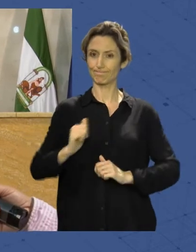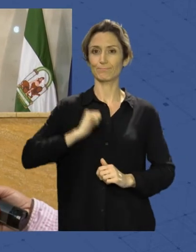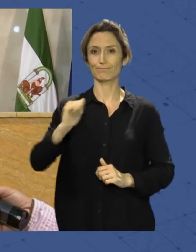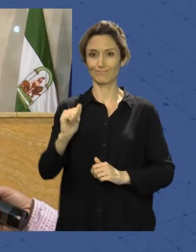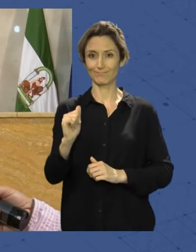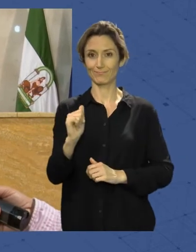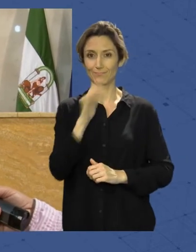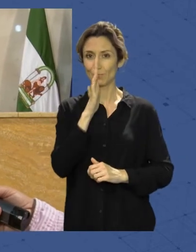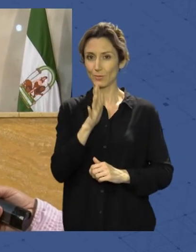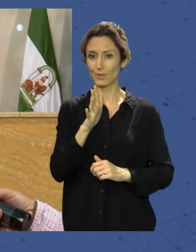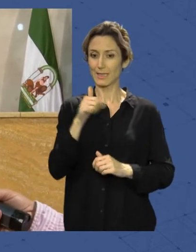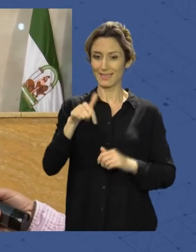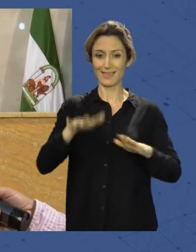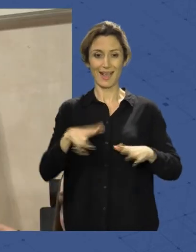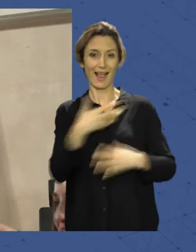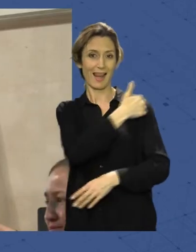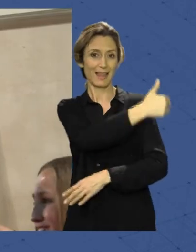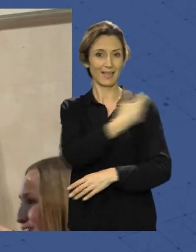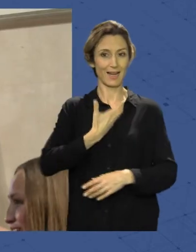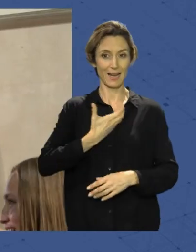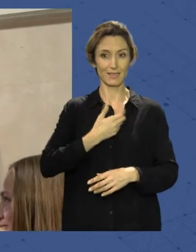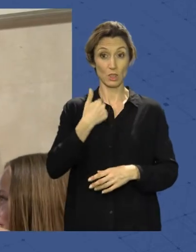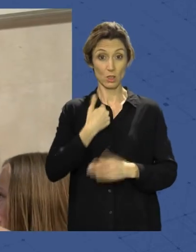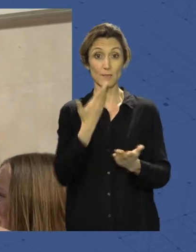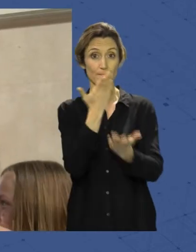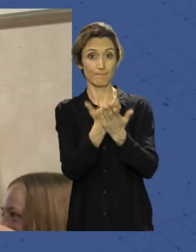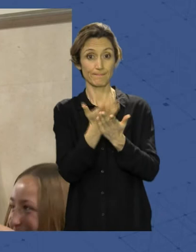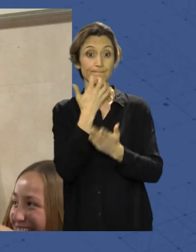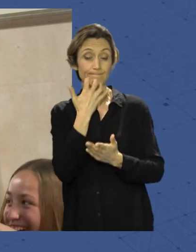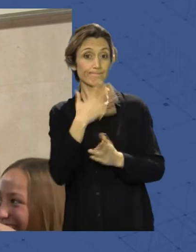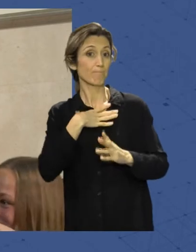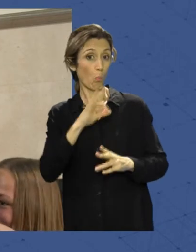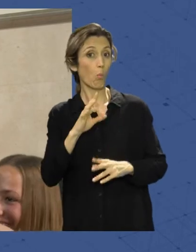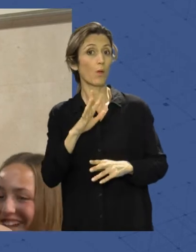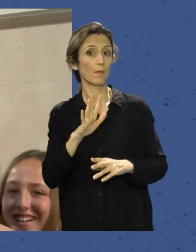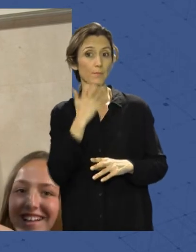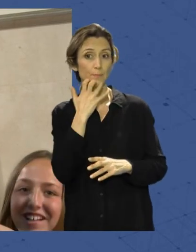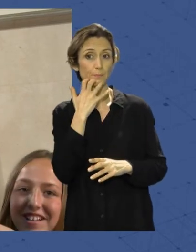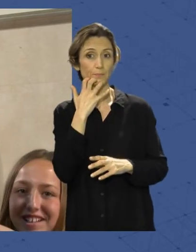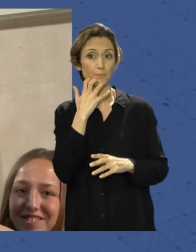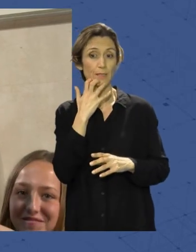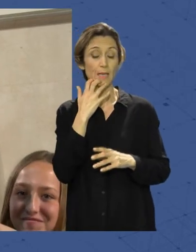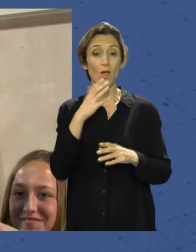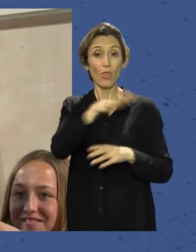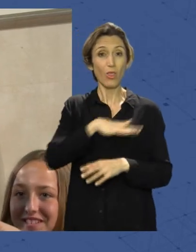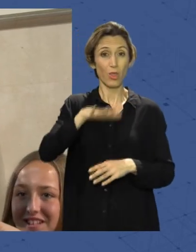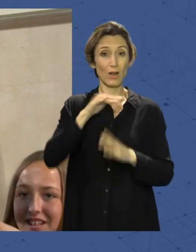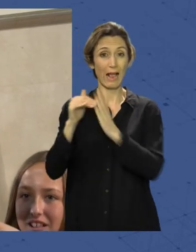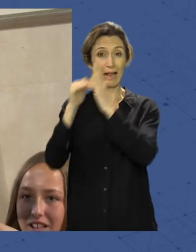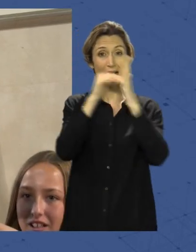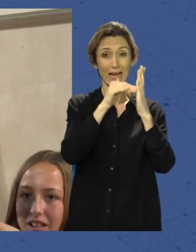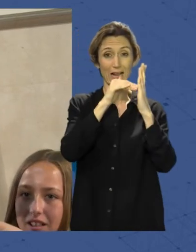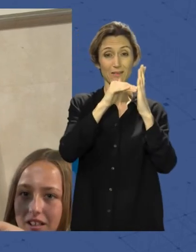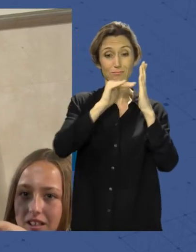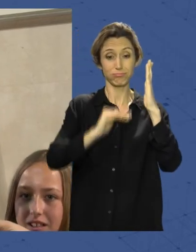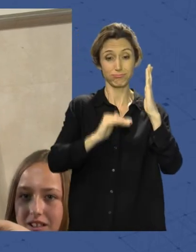estar con el alcalde. Yo he pedido que si se podrían habitar zonas de carga y descarga, porque muchas veces los